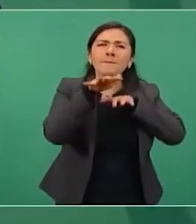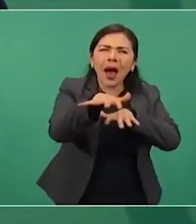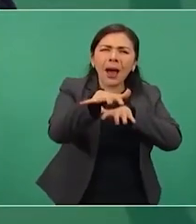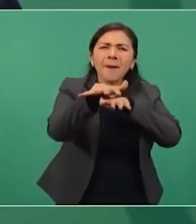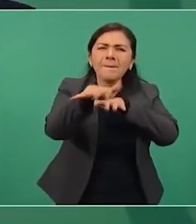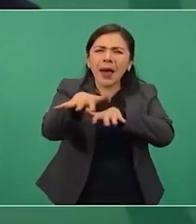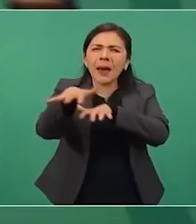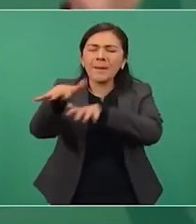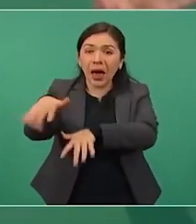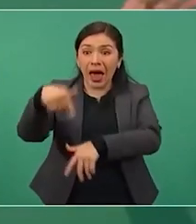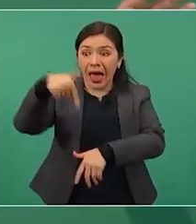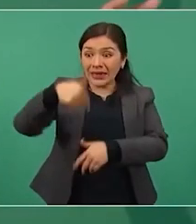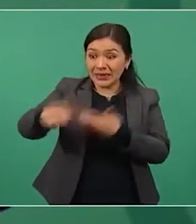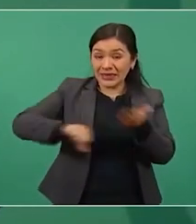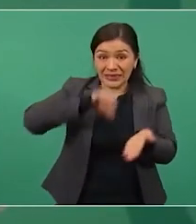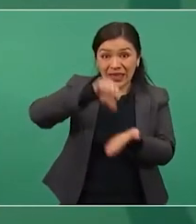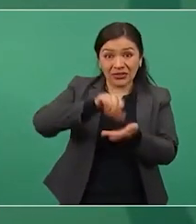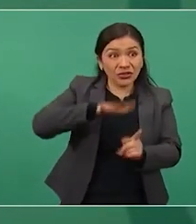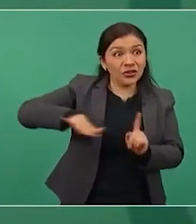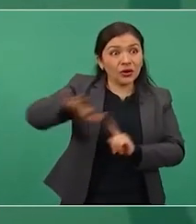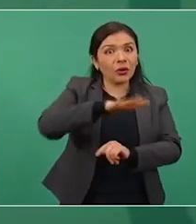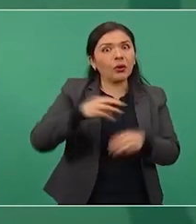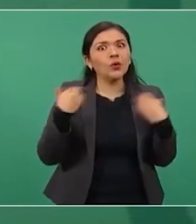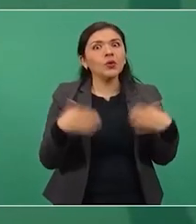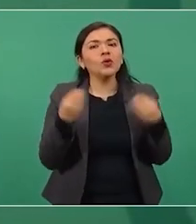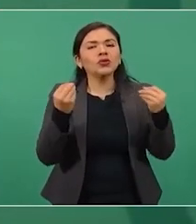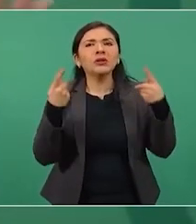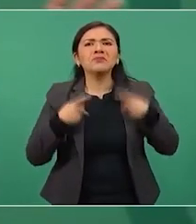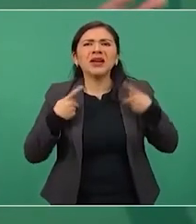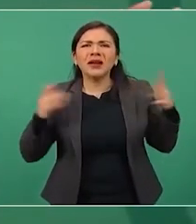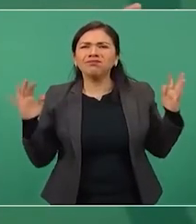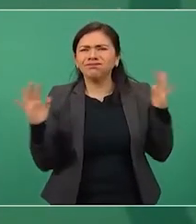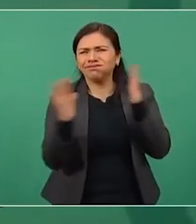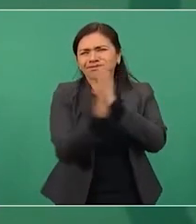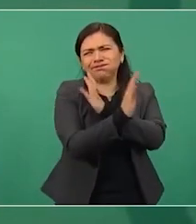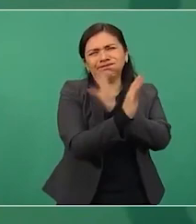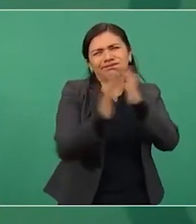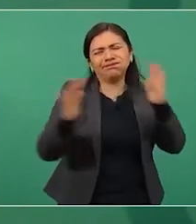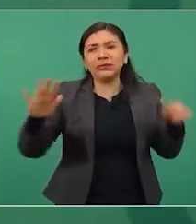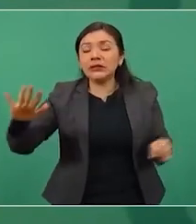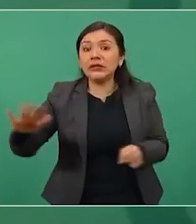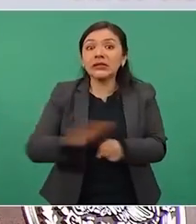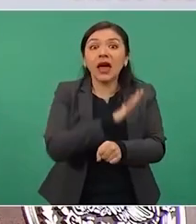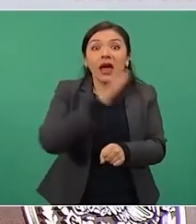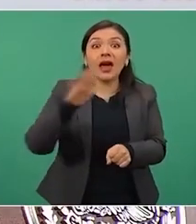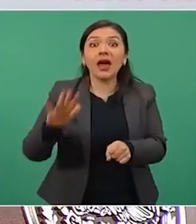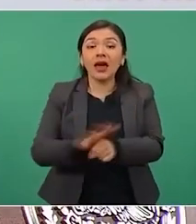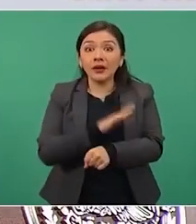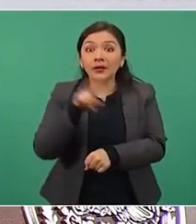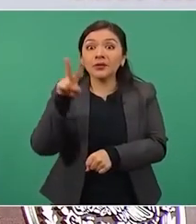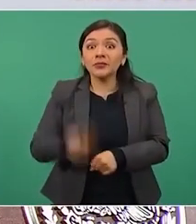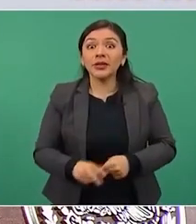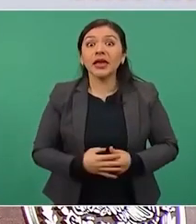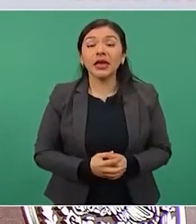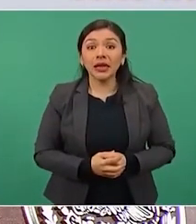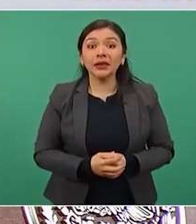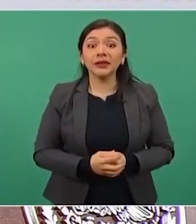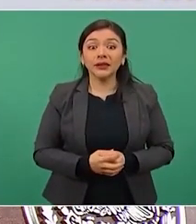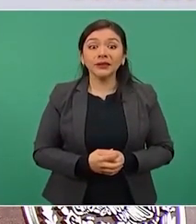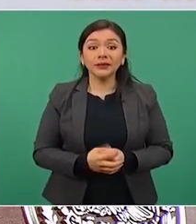lleno, lleno, lleno, lleno. Pues la gente